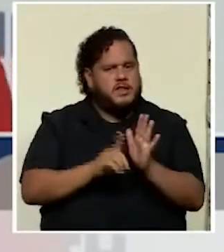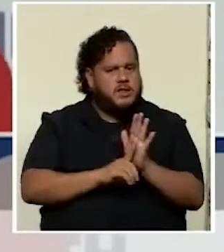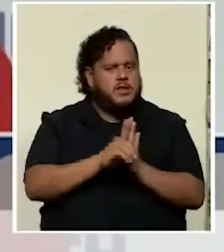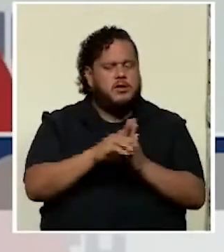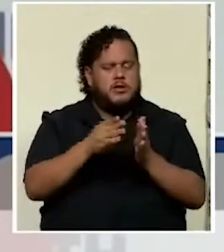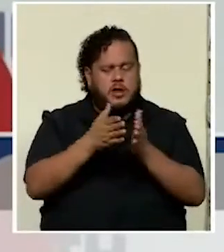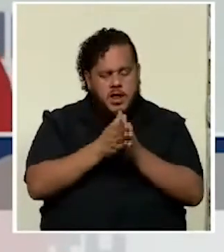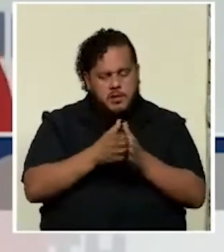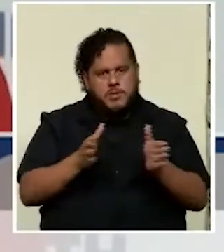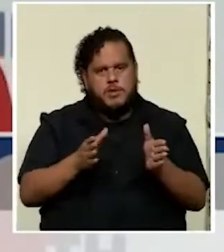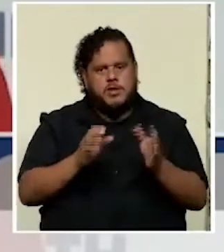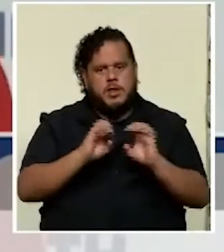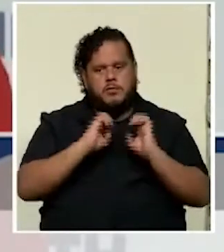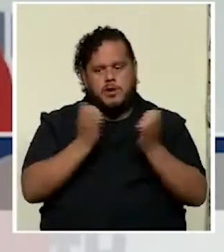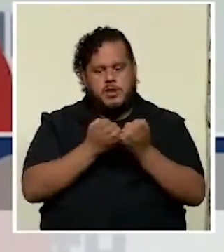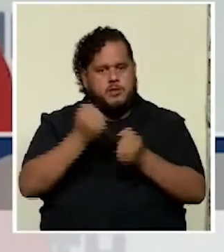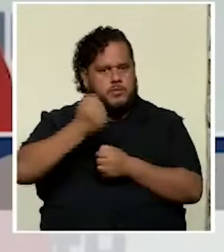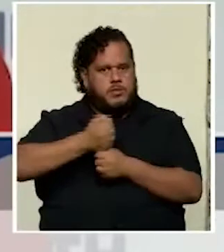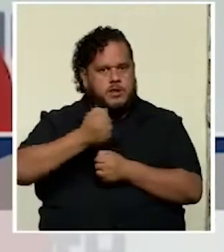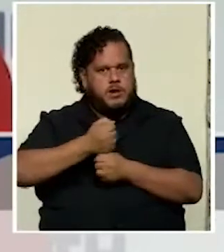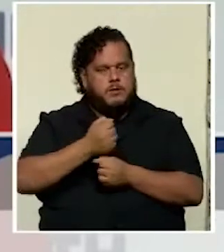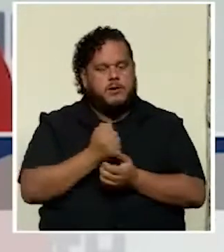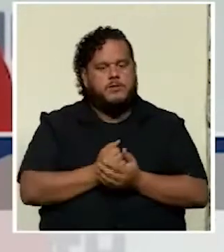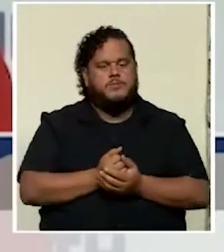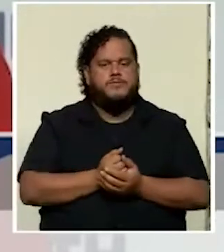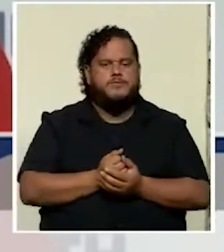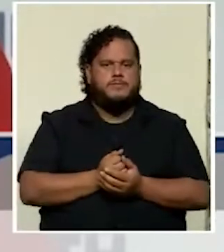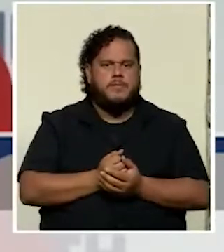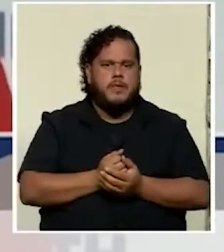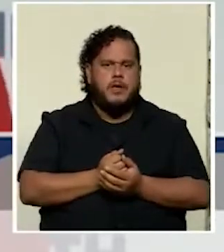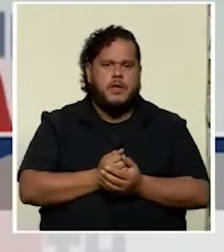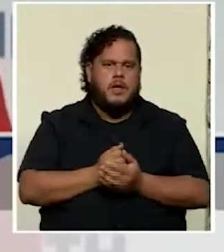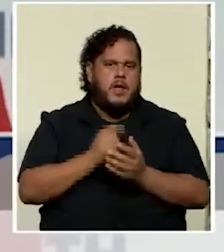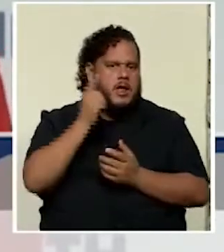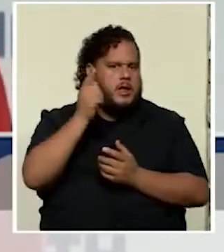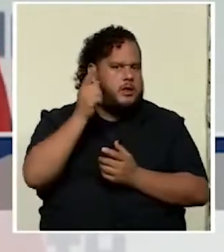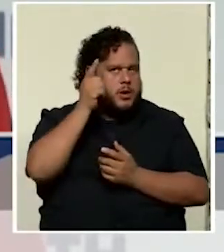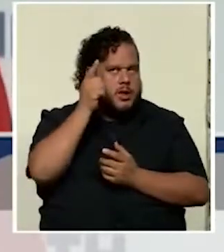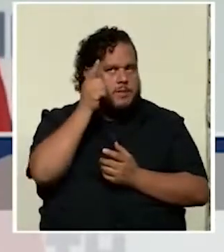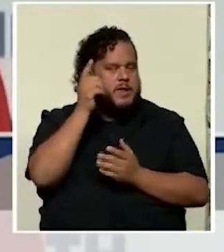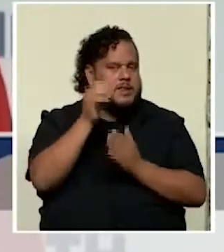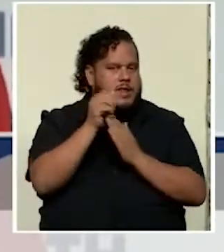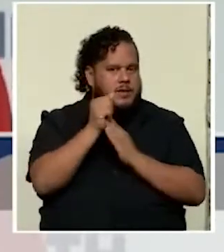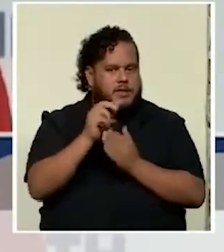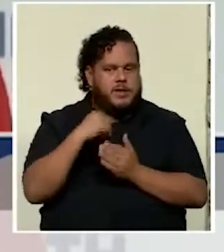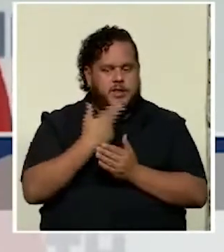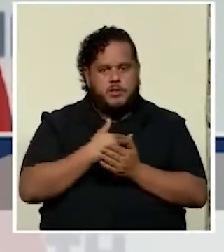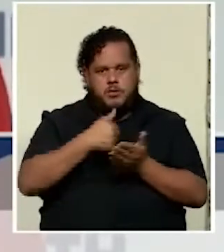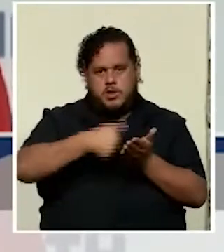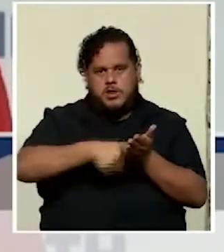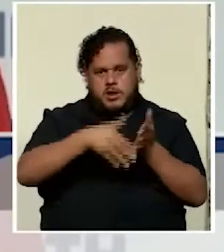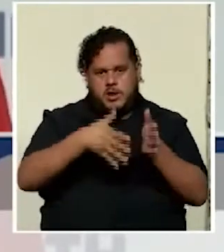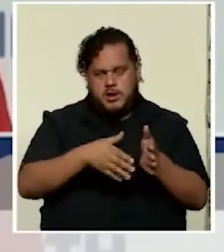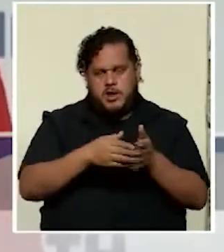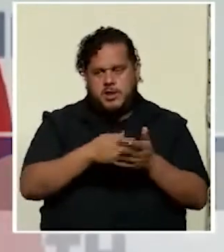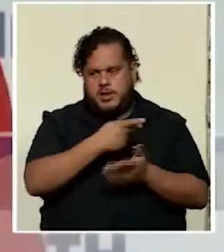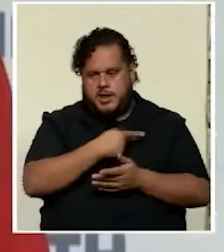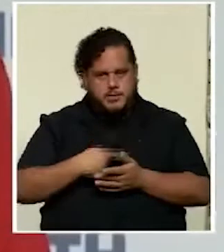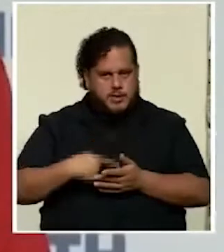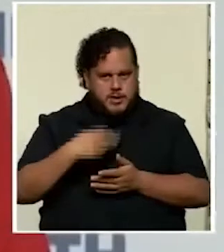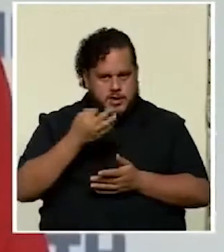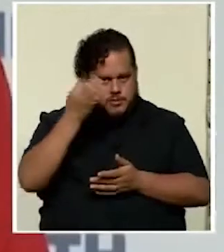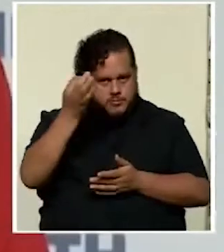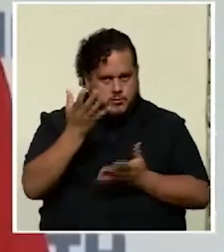ampliamente por equipos de trabajo por supuesto al mando de nuestra candidata a la presidencia de la república